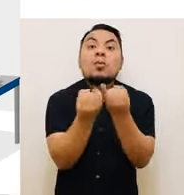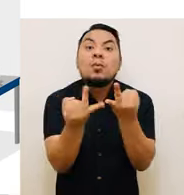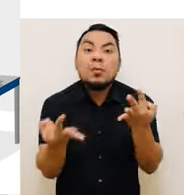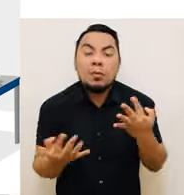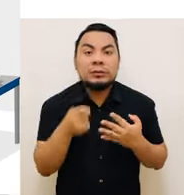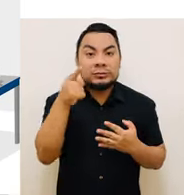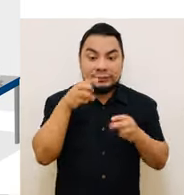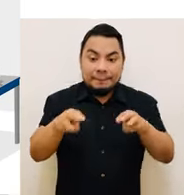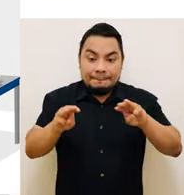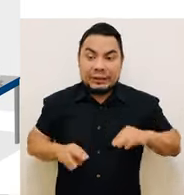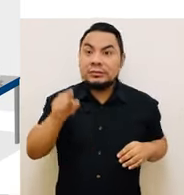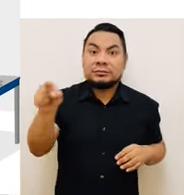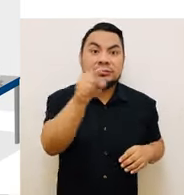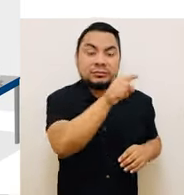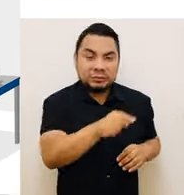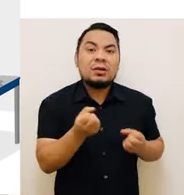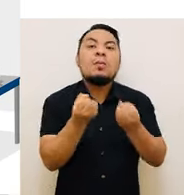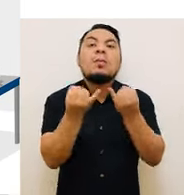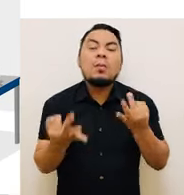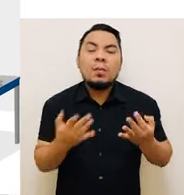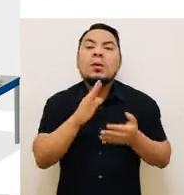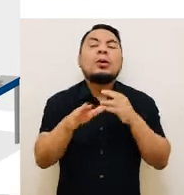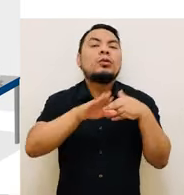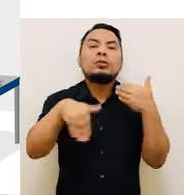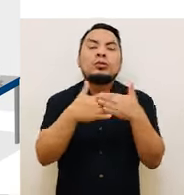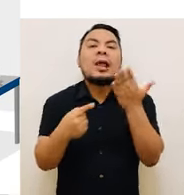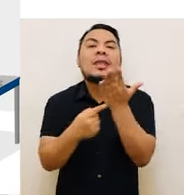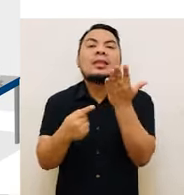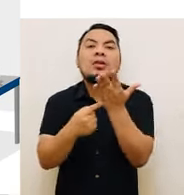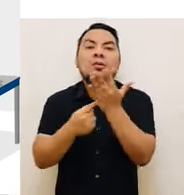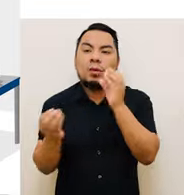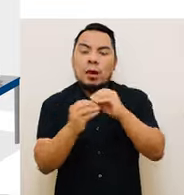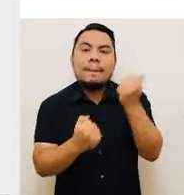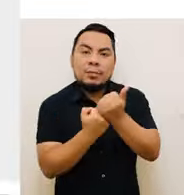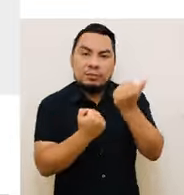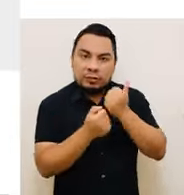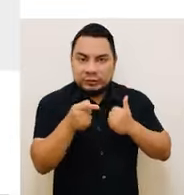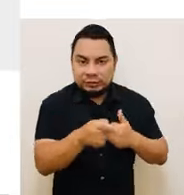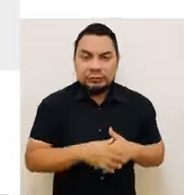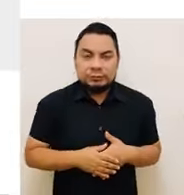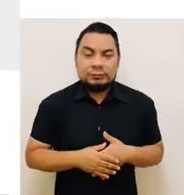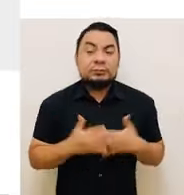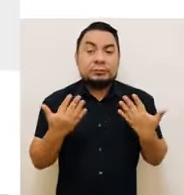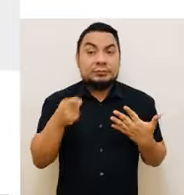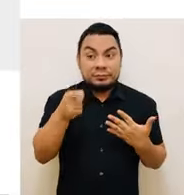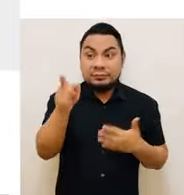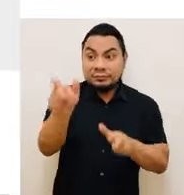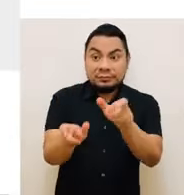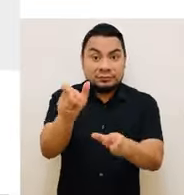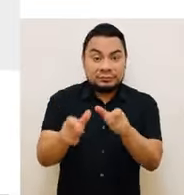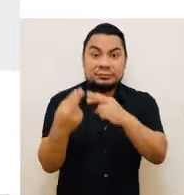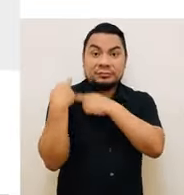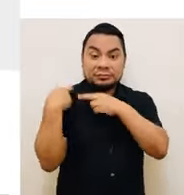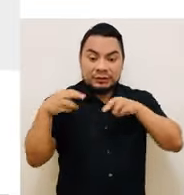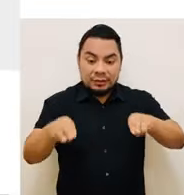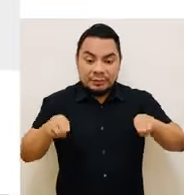determinadas mesas de sufragio, se contará con la solución tecnológica de apoyo al escrutinio, en la cual los miembros de mesa